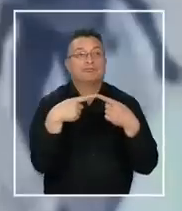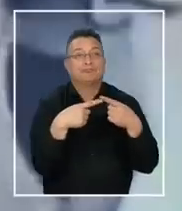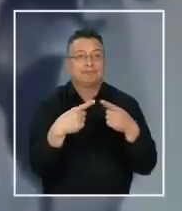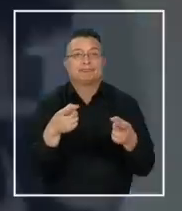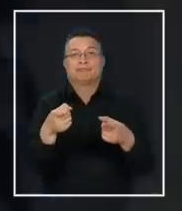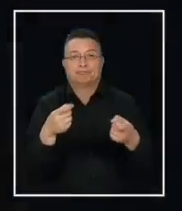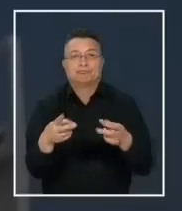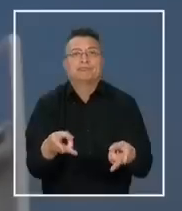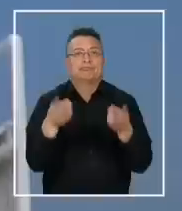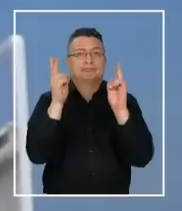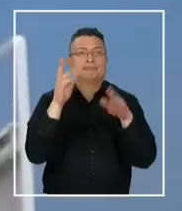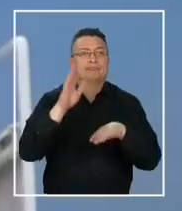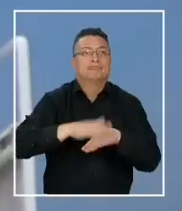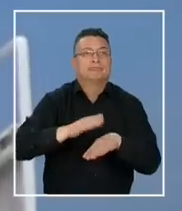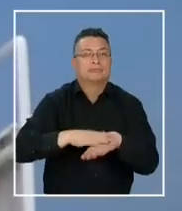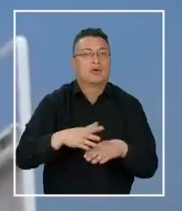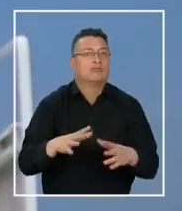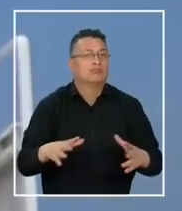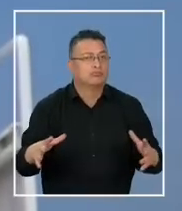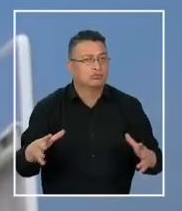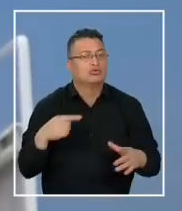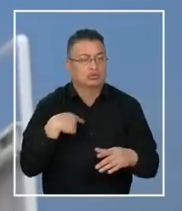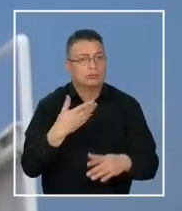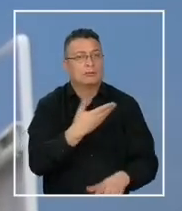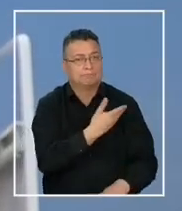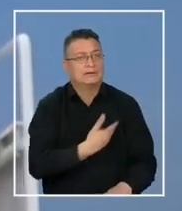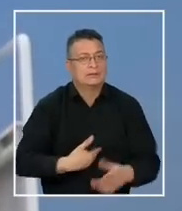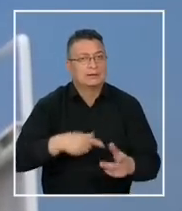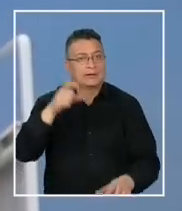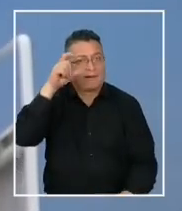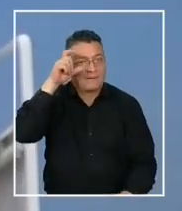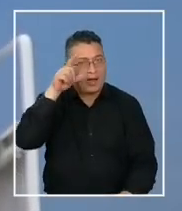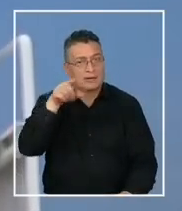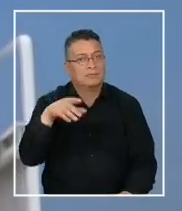control de armas sea una prioridad para el gobierno de Joe Biden.